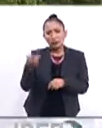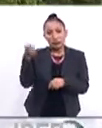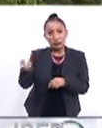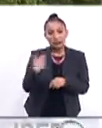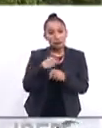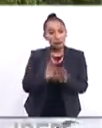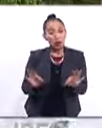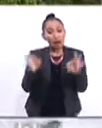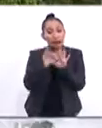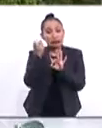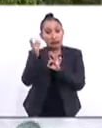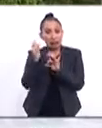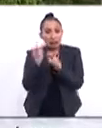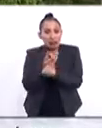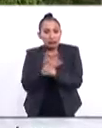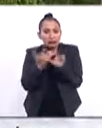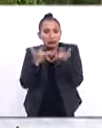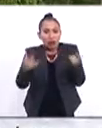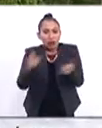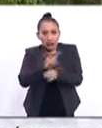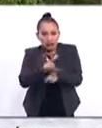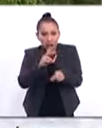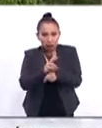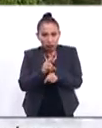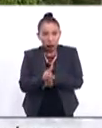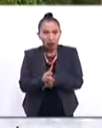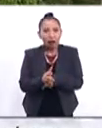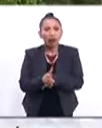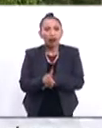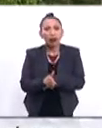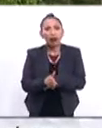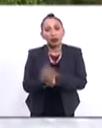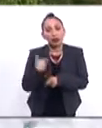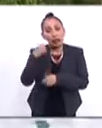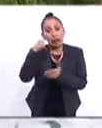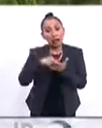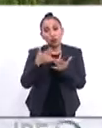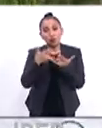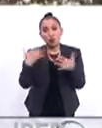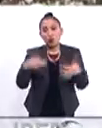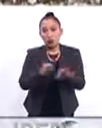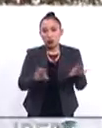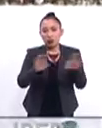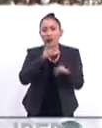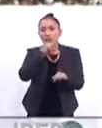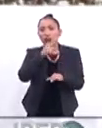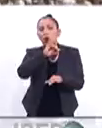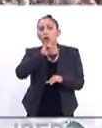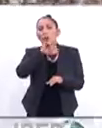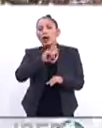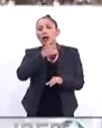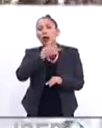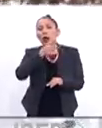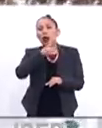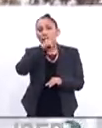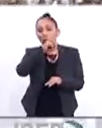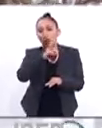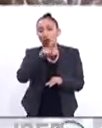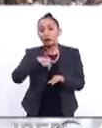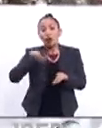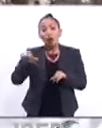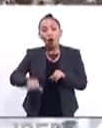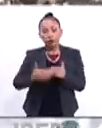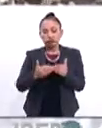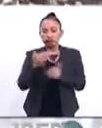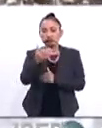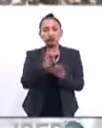Ahí la importancia de este suceso que se prevé histórico. Dice Juan Guaidó, hace una hora, hoy